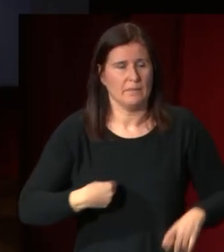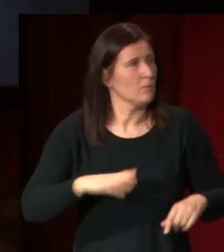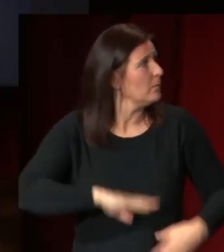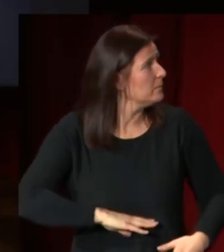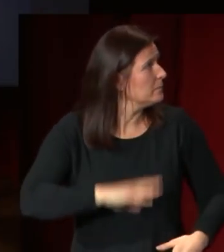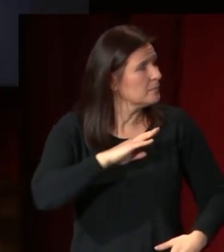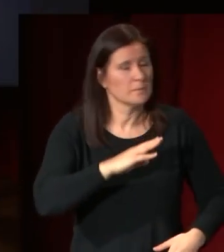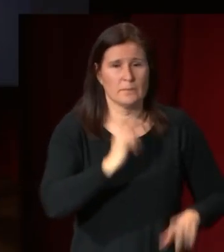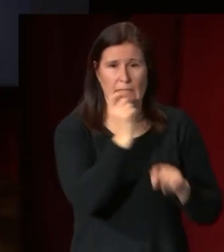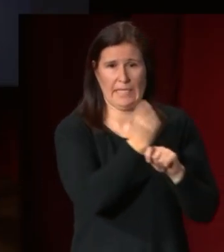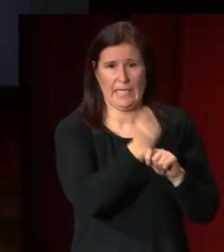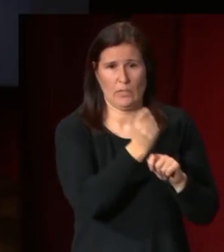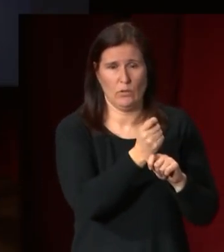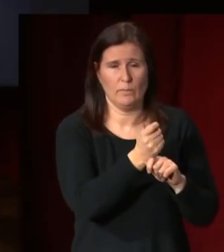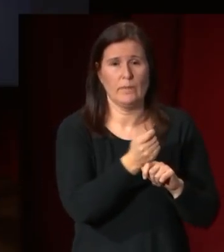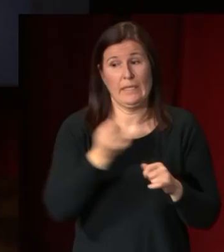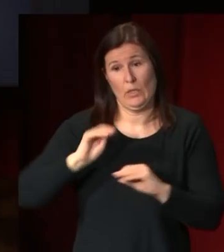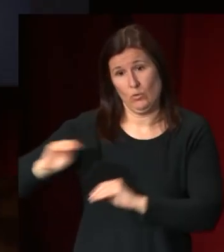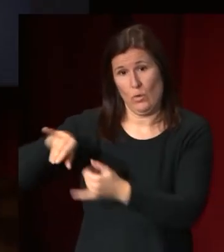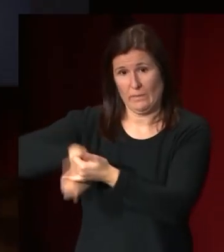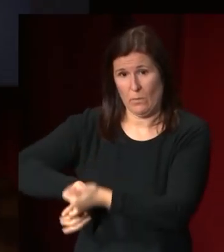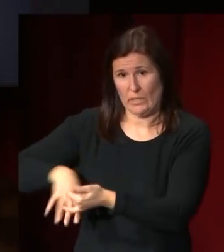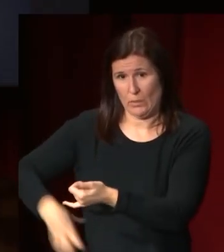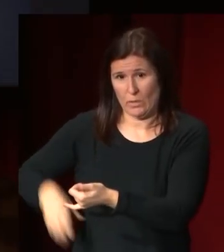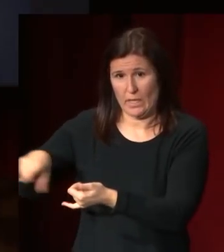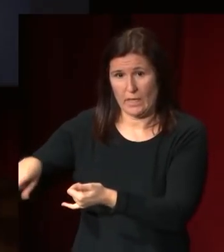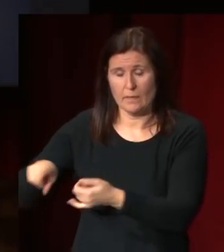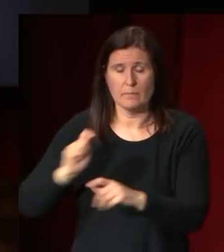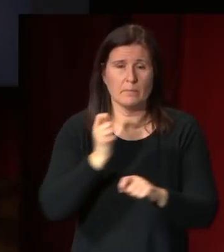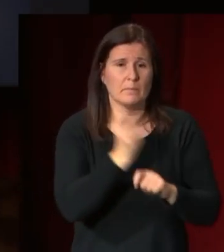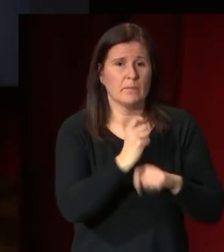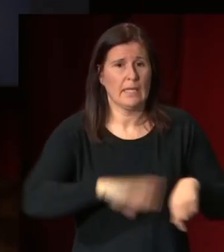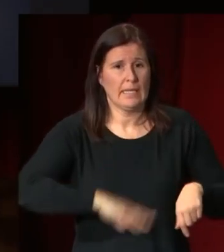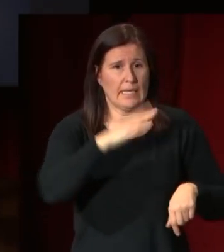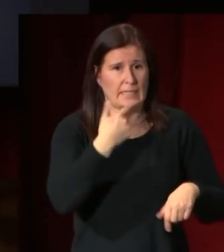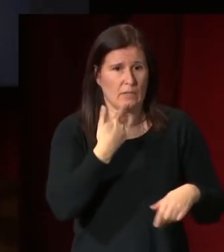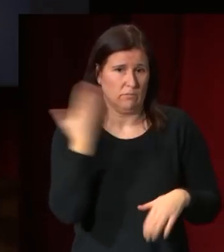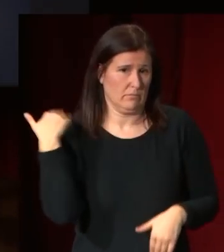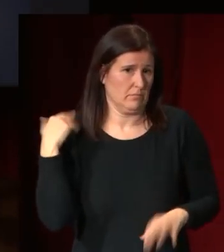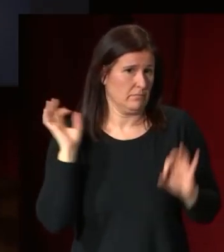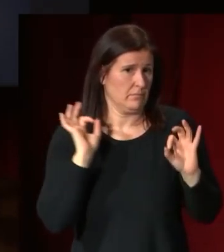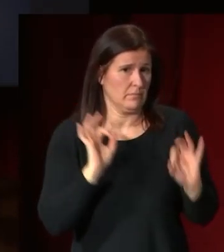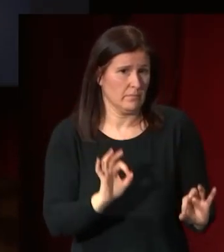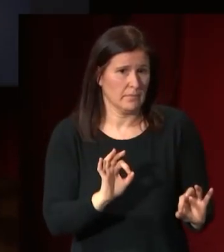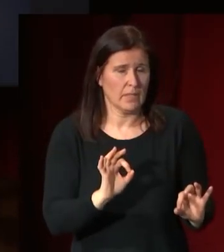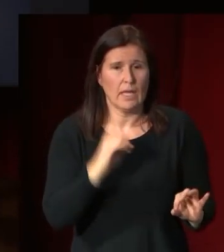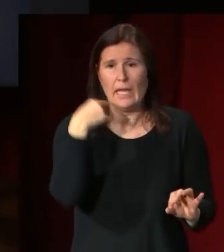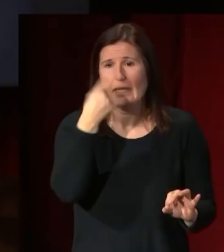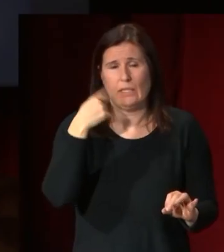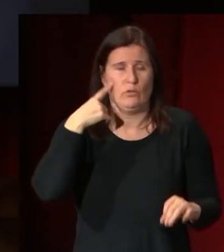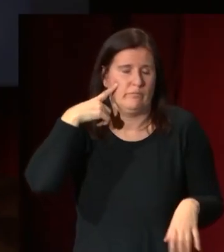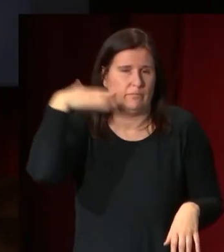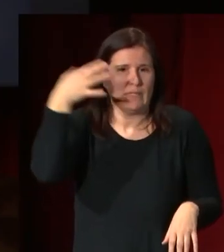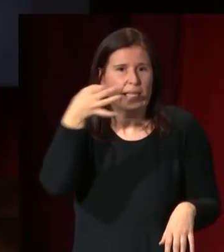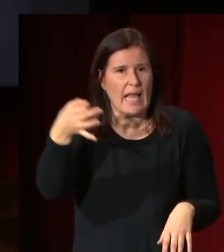de la esposa del duque de Alba un retrato como eran entonces los retratos ideales con